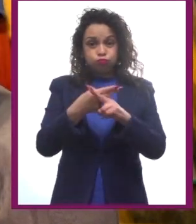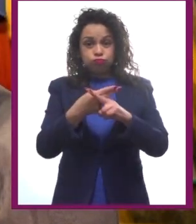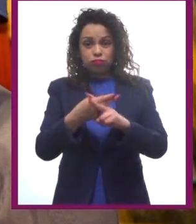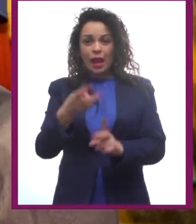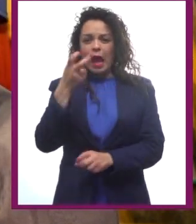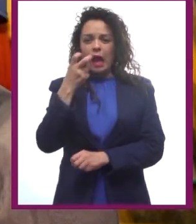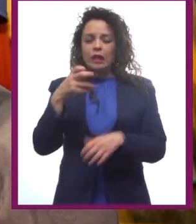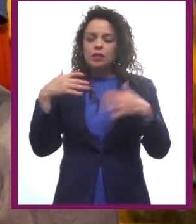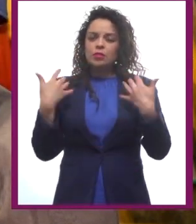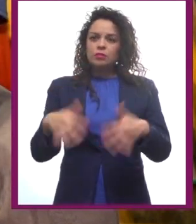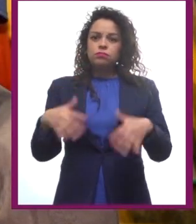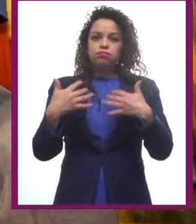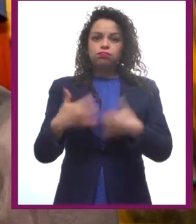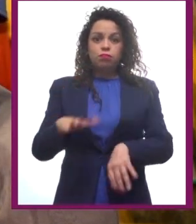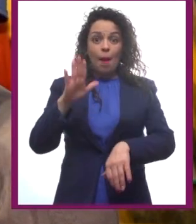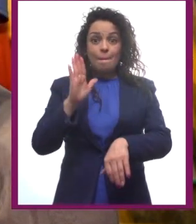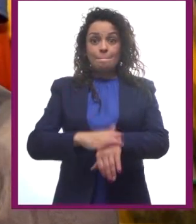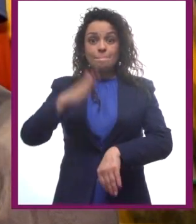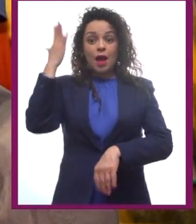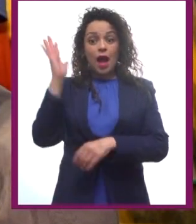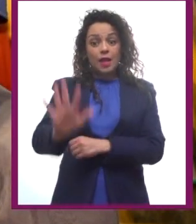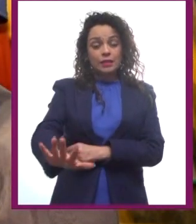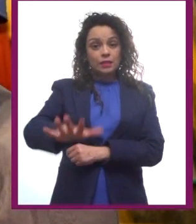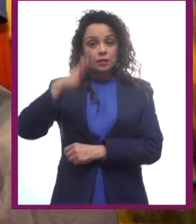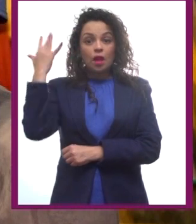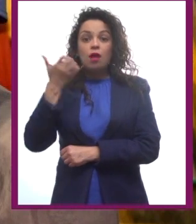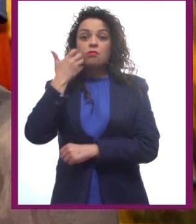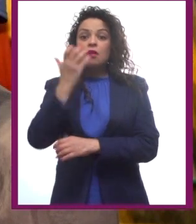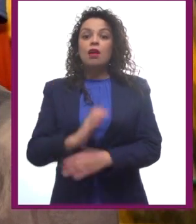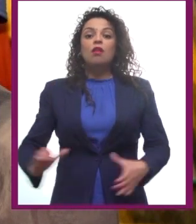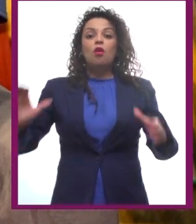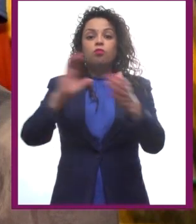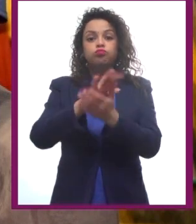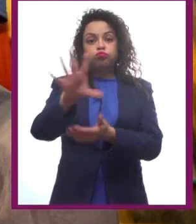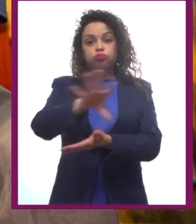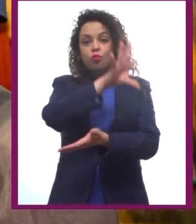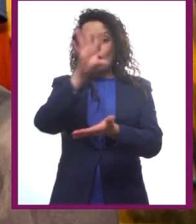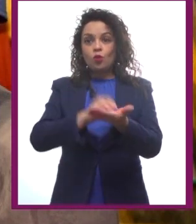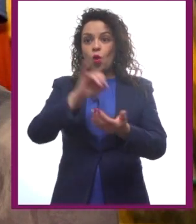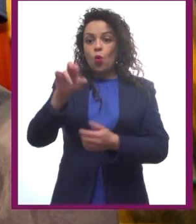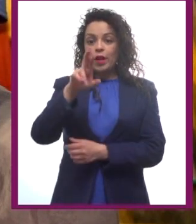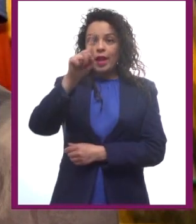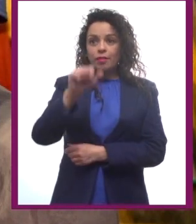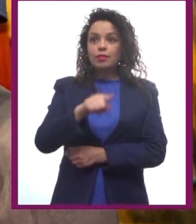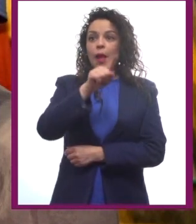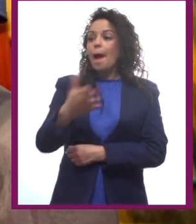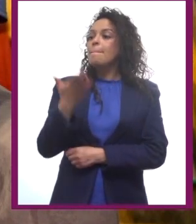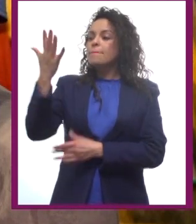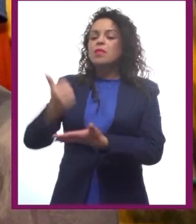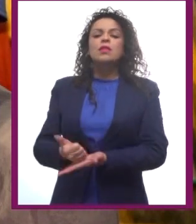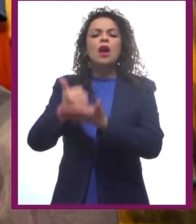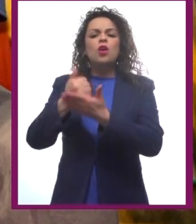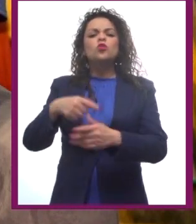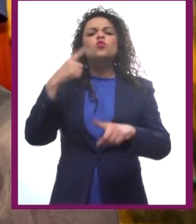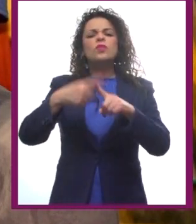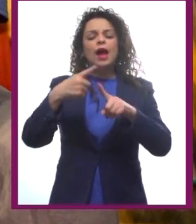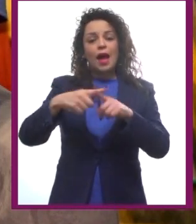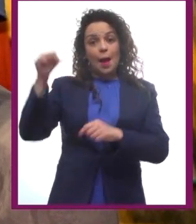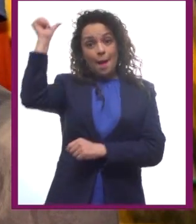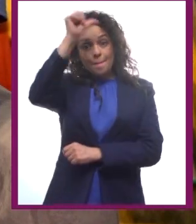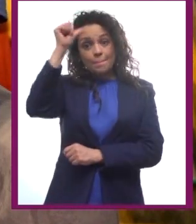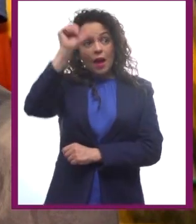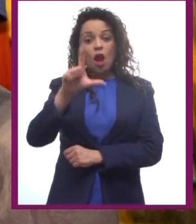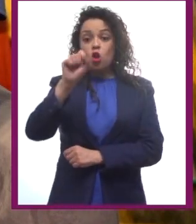los planes de boda que tenían los padres para Julieta. Y esta le pide ayuda al padre, Lorenzo, que le da un